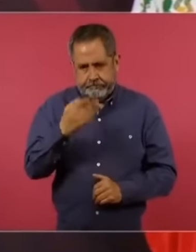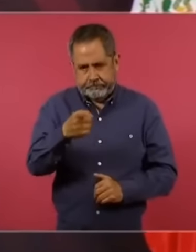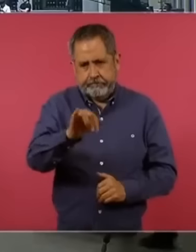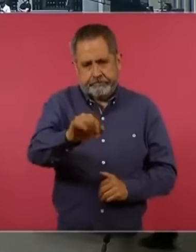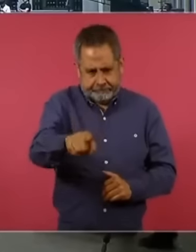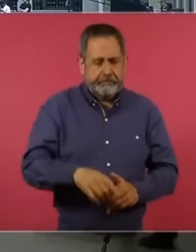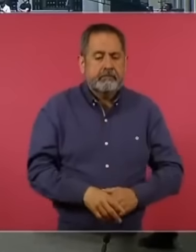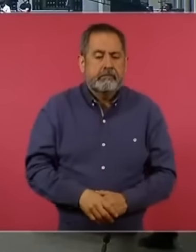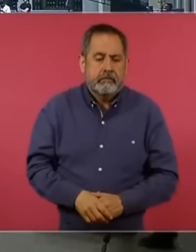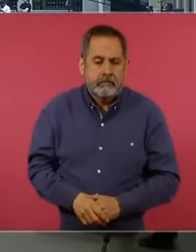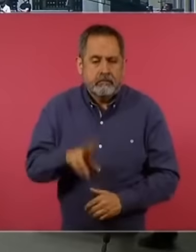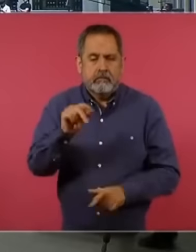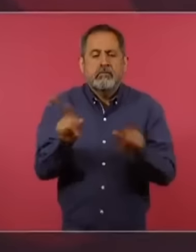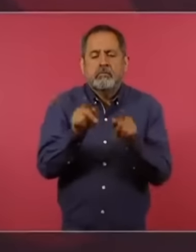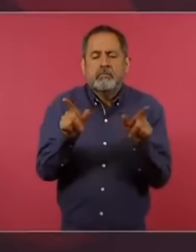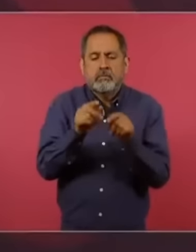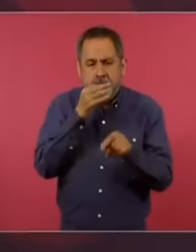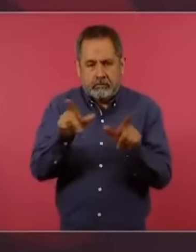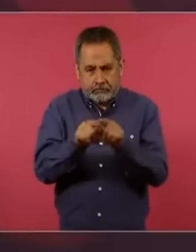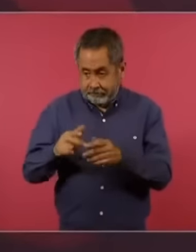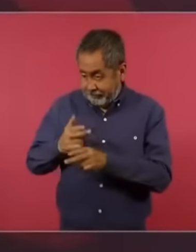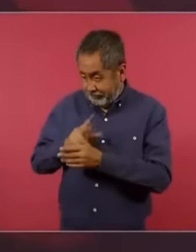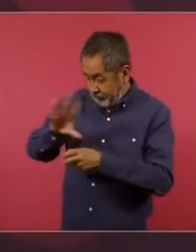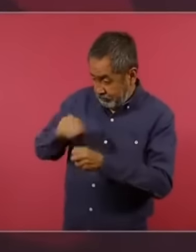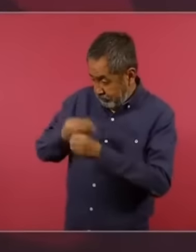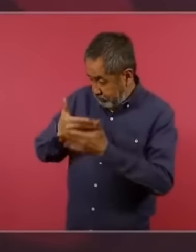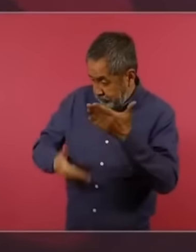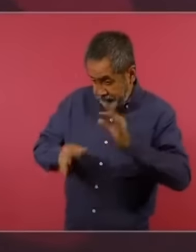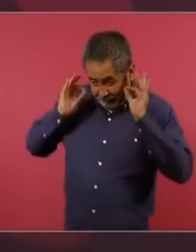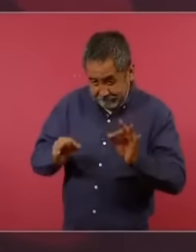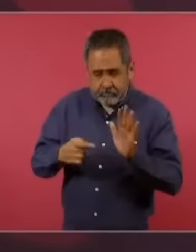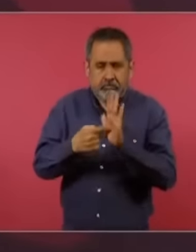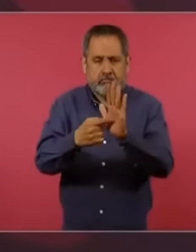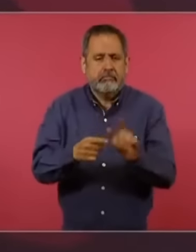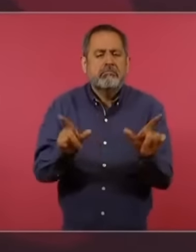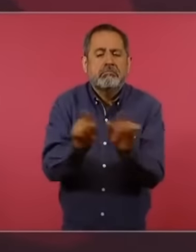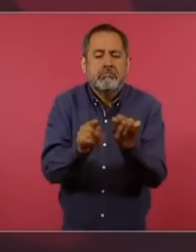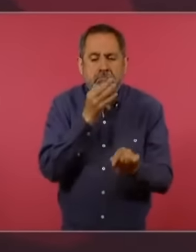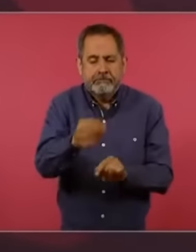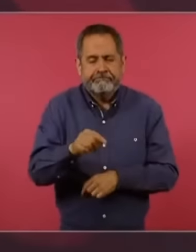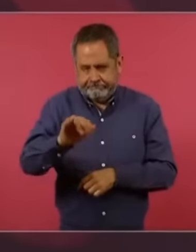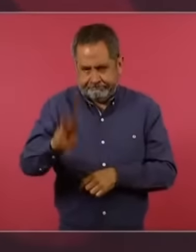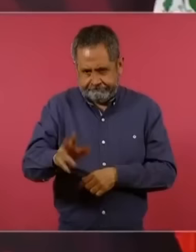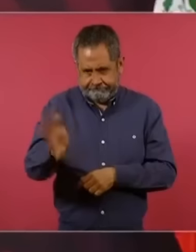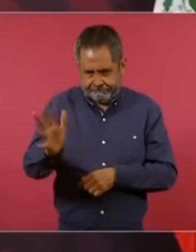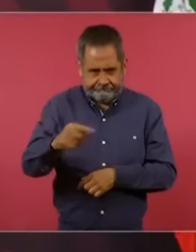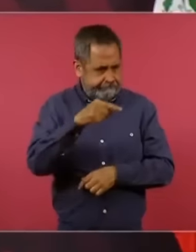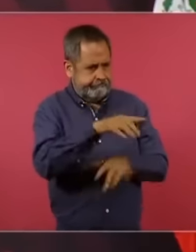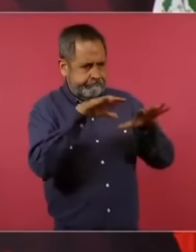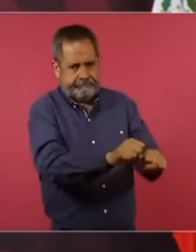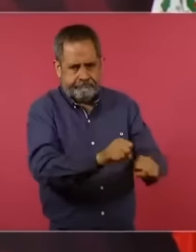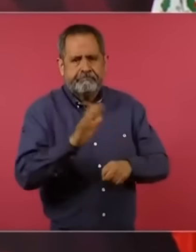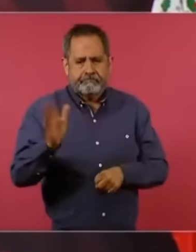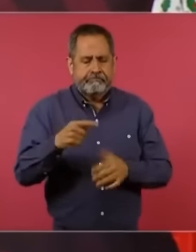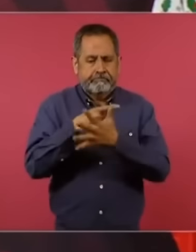¿Ya saben por qué fueron? No, es que no quiero adelantar nada hasta que tengamos toda la investigación. Nada más decirles que no hay